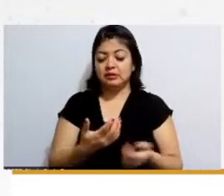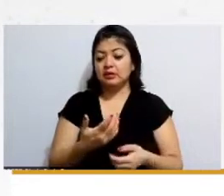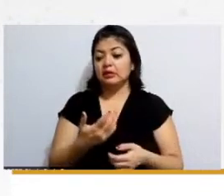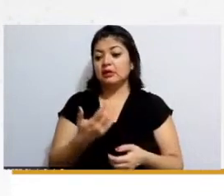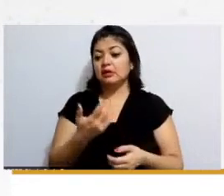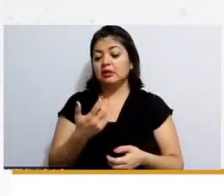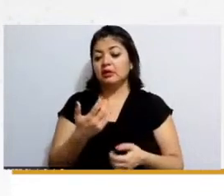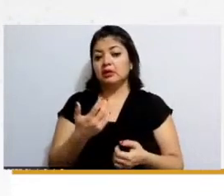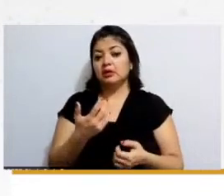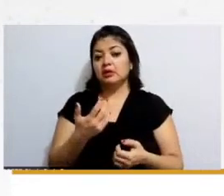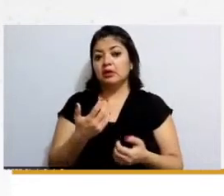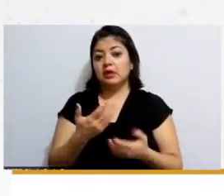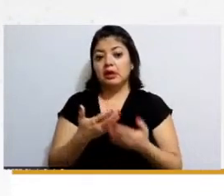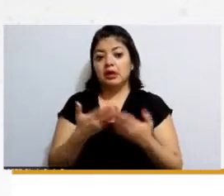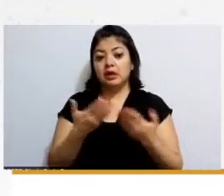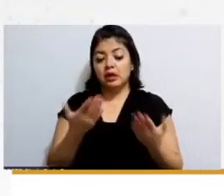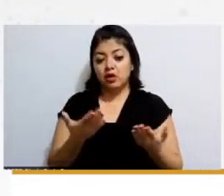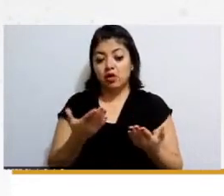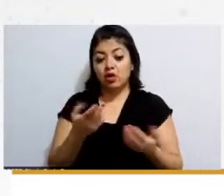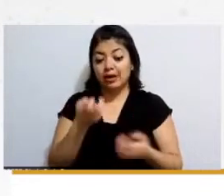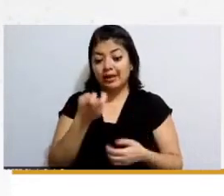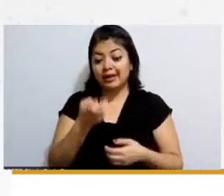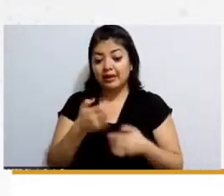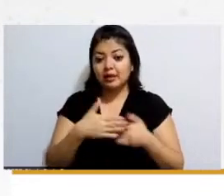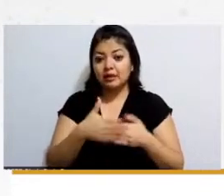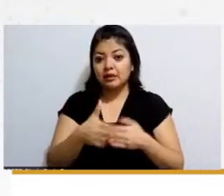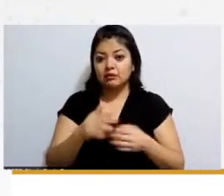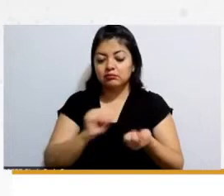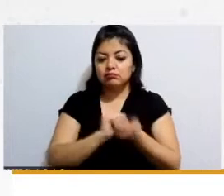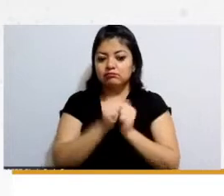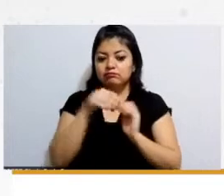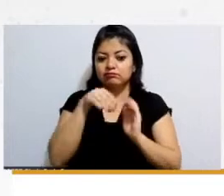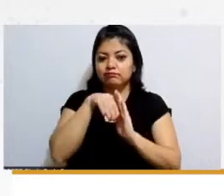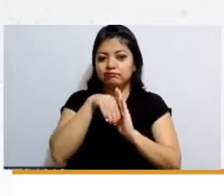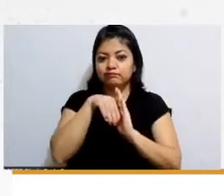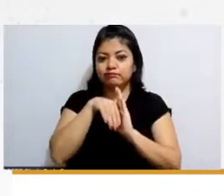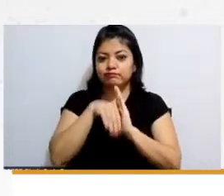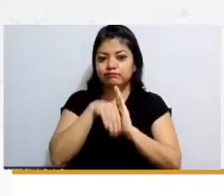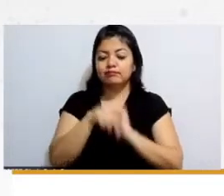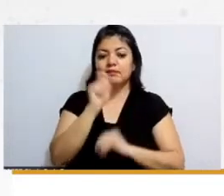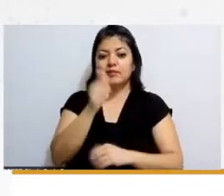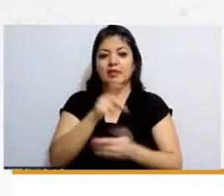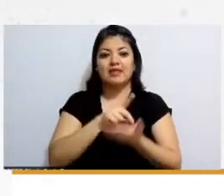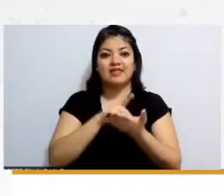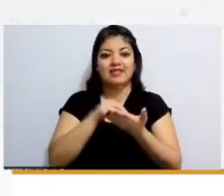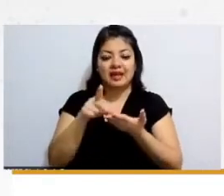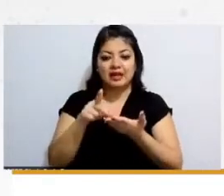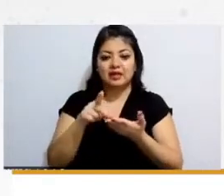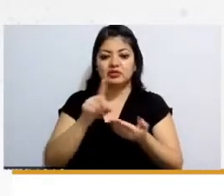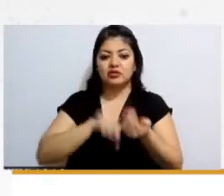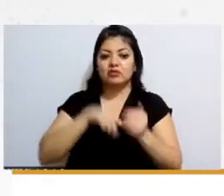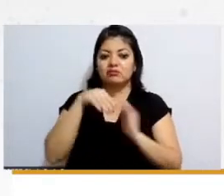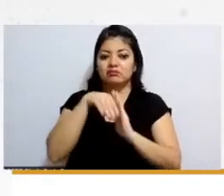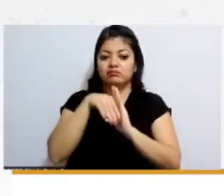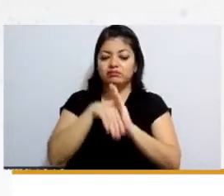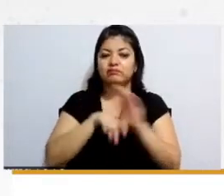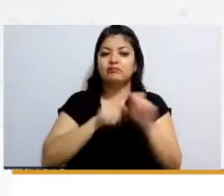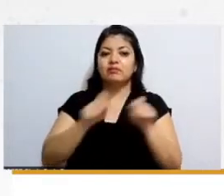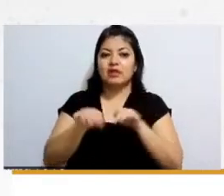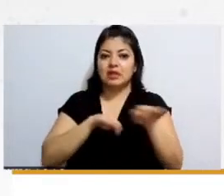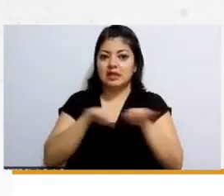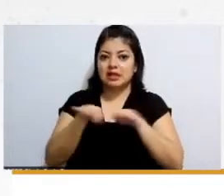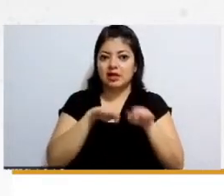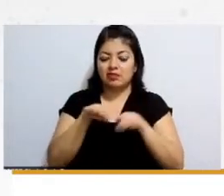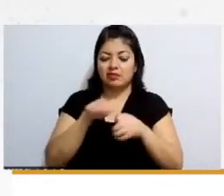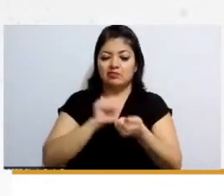me gusta porque se van se van uniendo estos derechos se va uniendo el derecho laboral se va uniendo